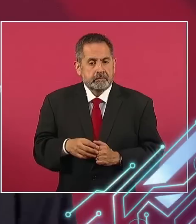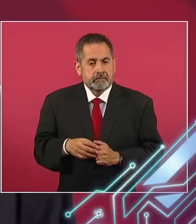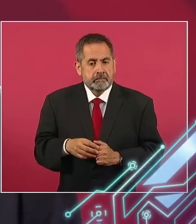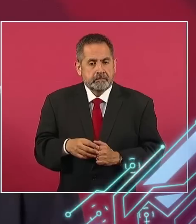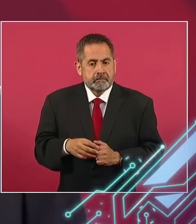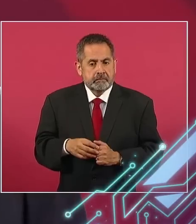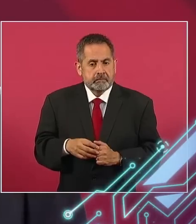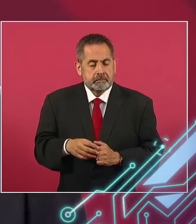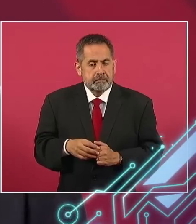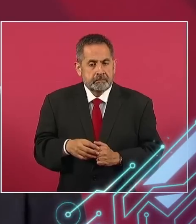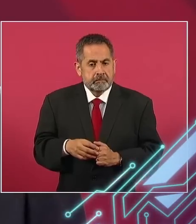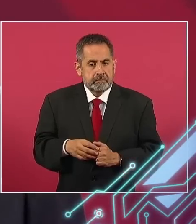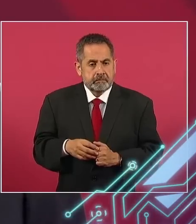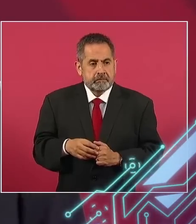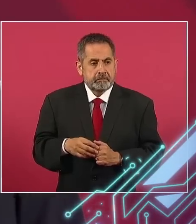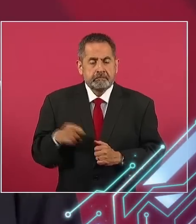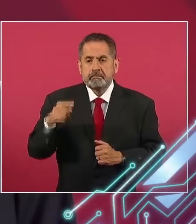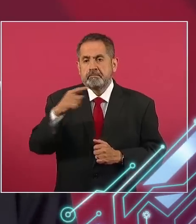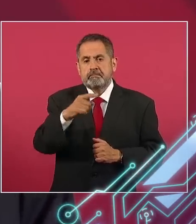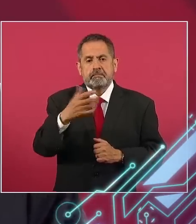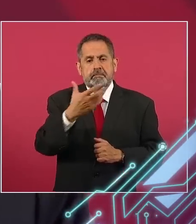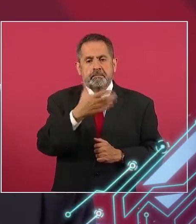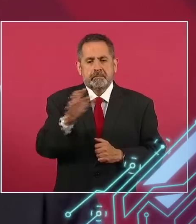el campo militar,